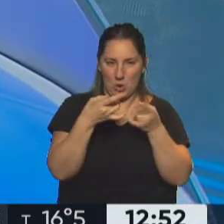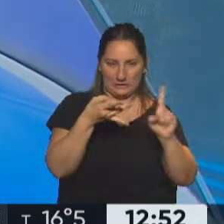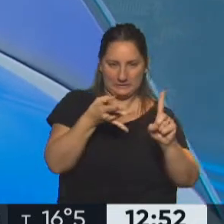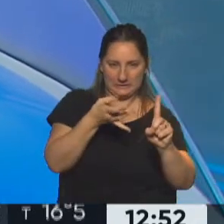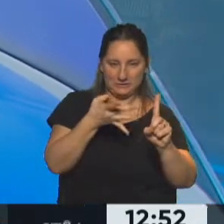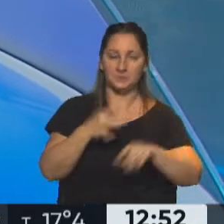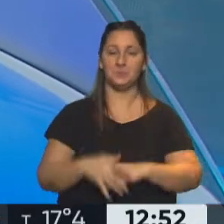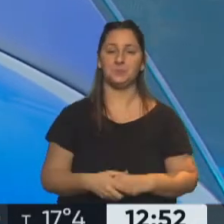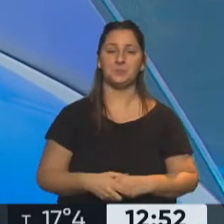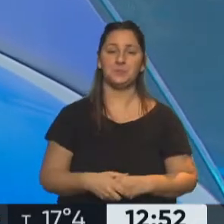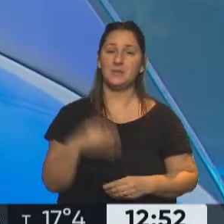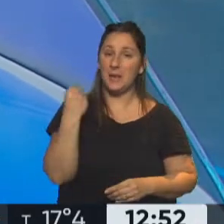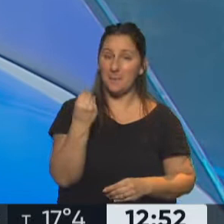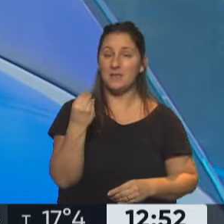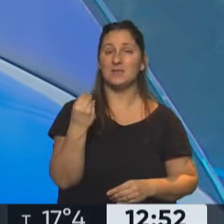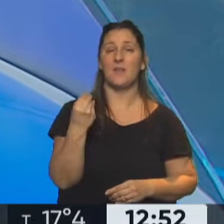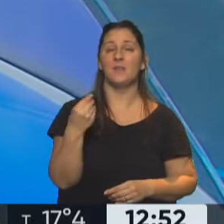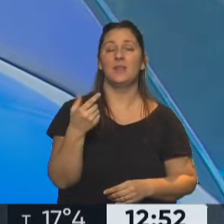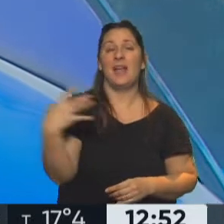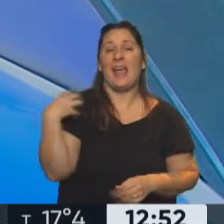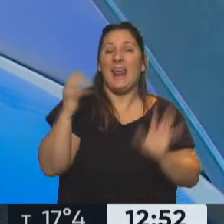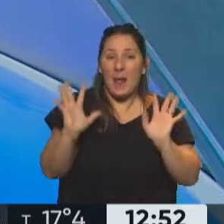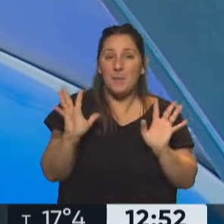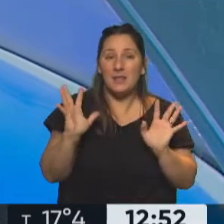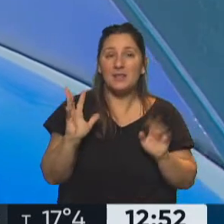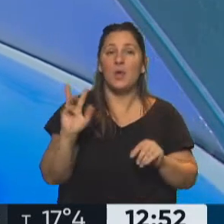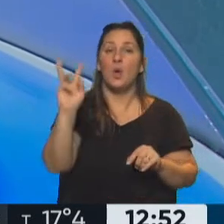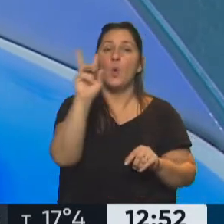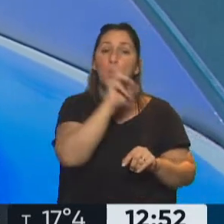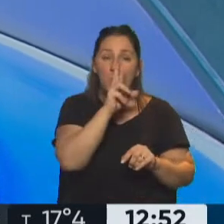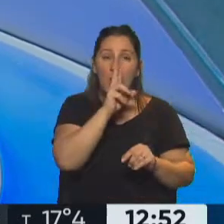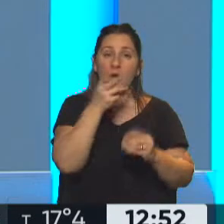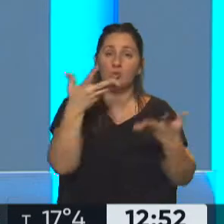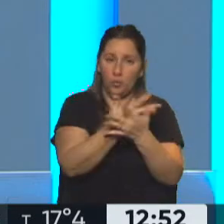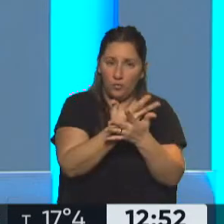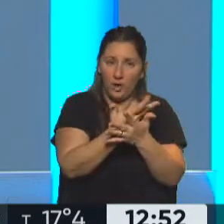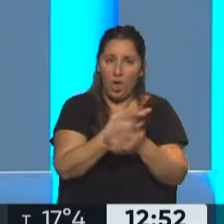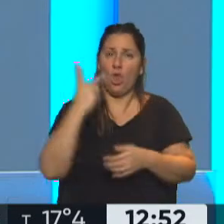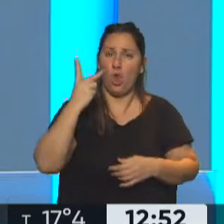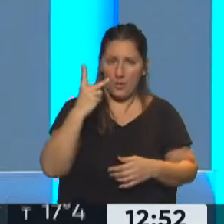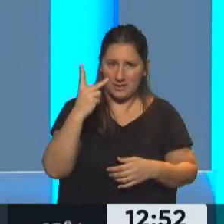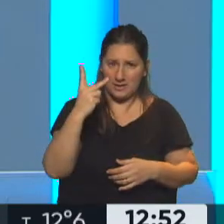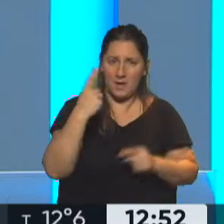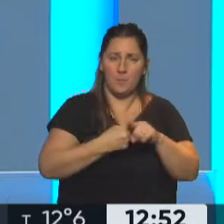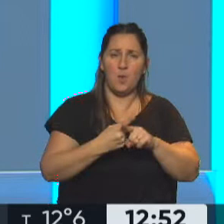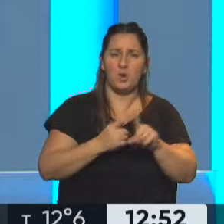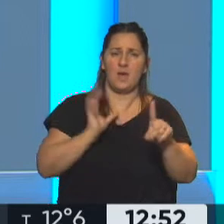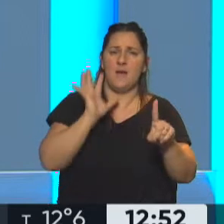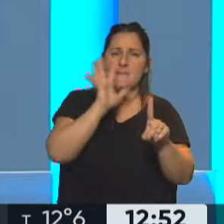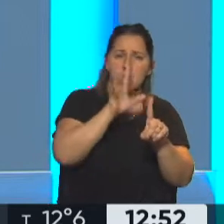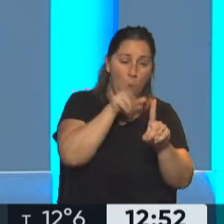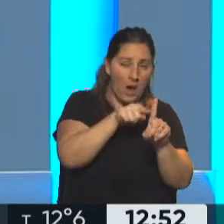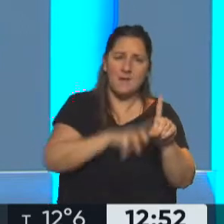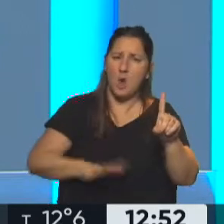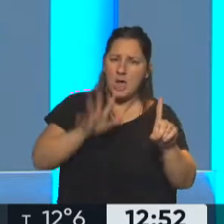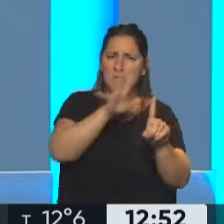¿qué pasa? Generalmente la víctima vuelve a ser revictimizada porque es tanto el acoso que sufre, es